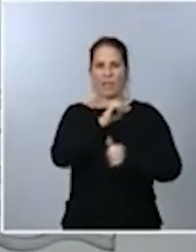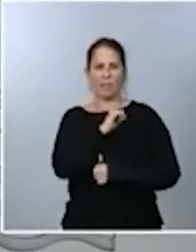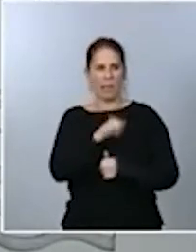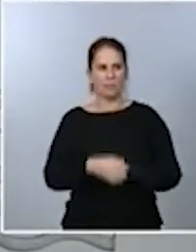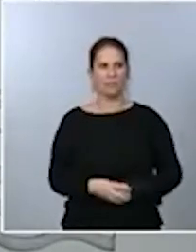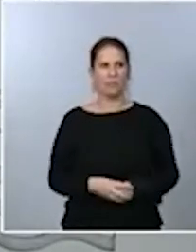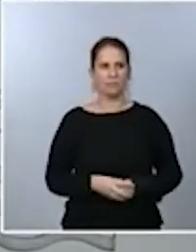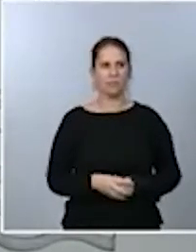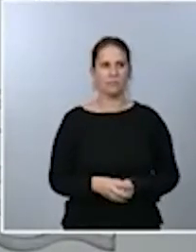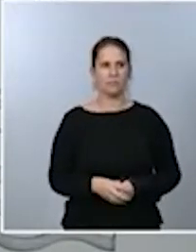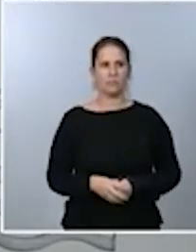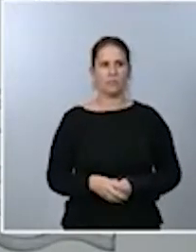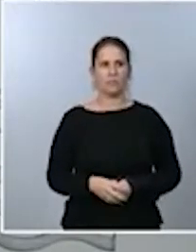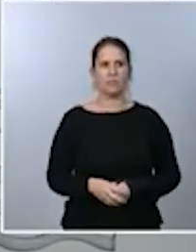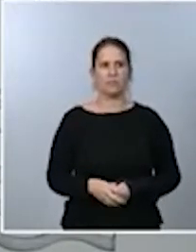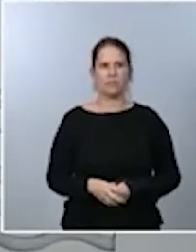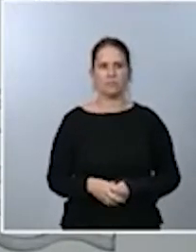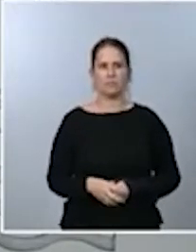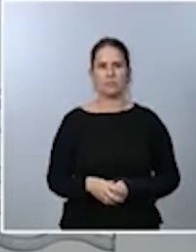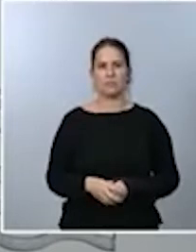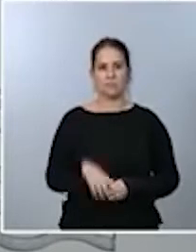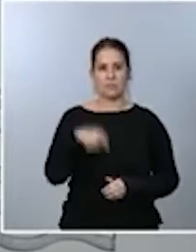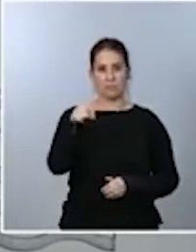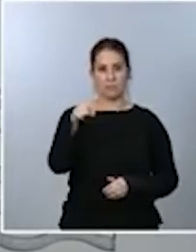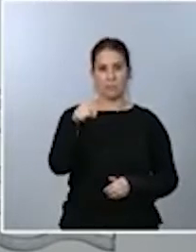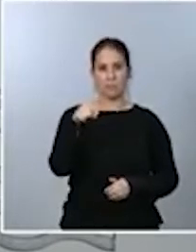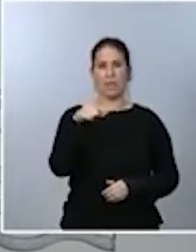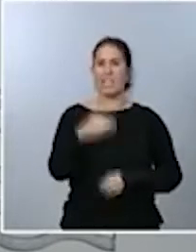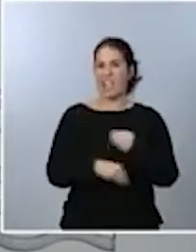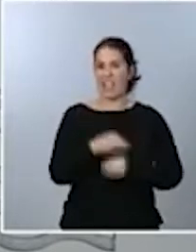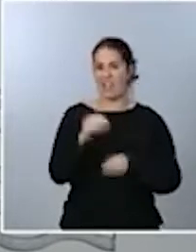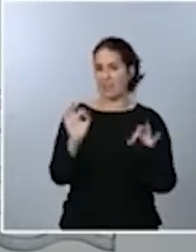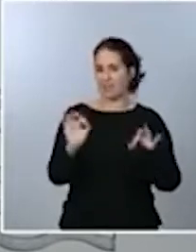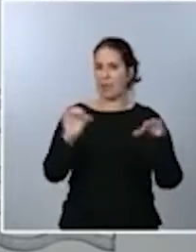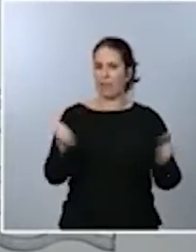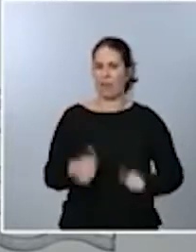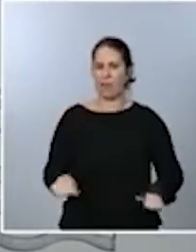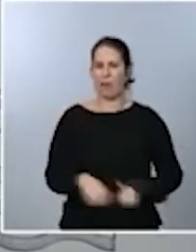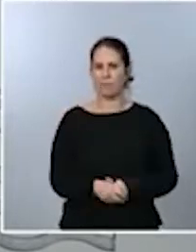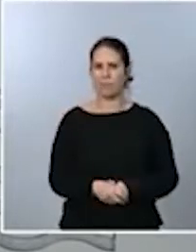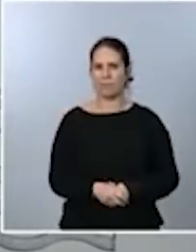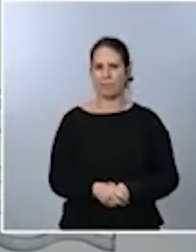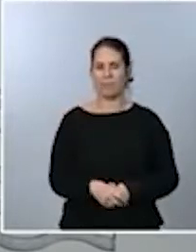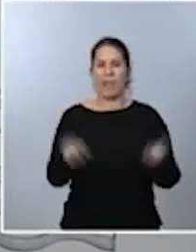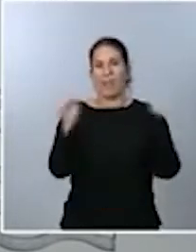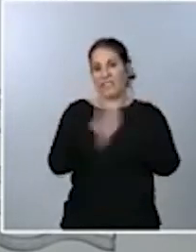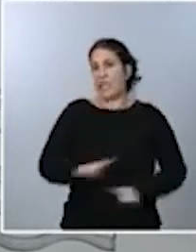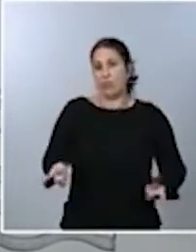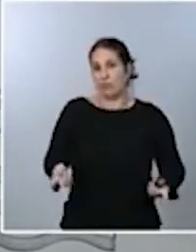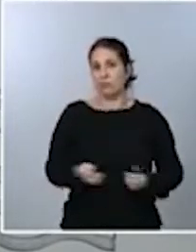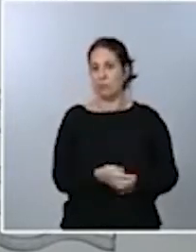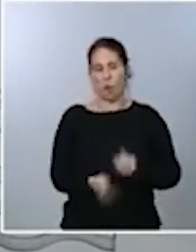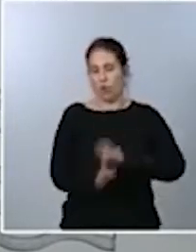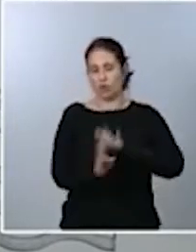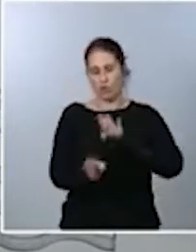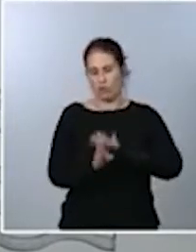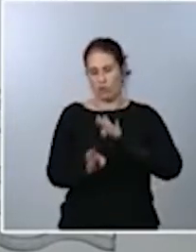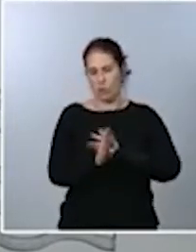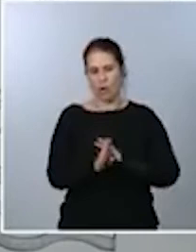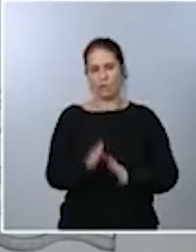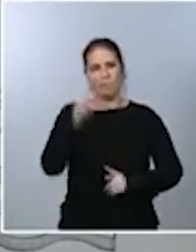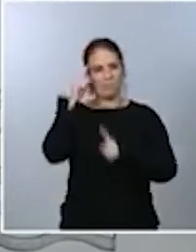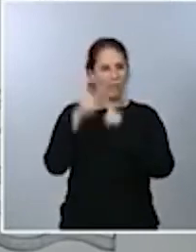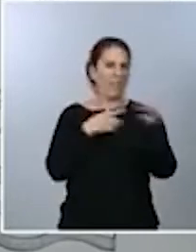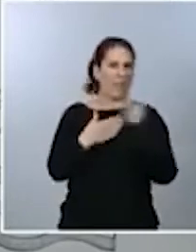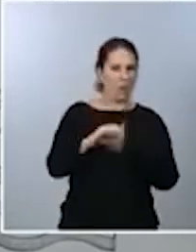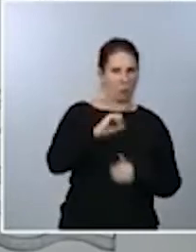llamadas y los contactos se producen en esa discreción y le puedo asegurar que en esa discreción seguimos trabajando para hacer posible primero el diálogo y, si